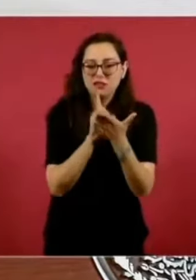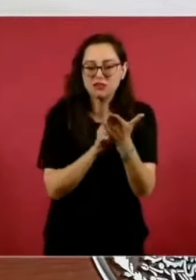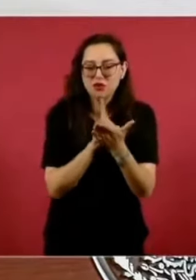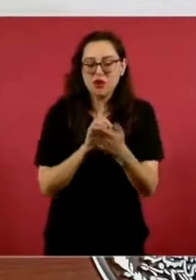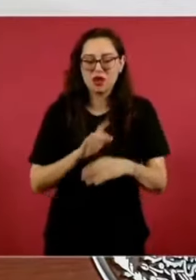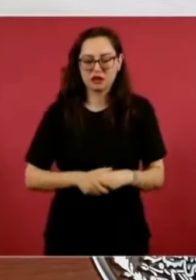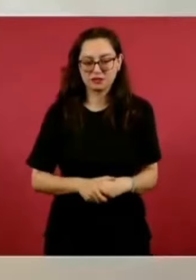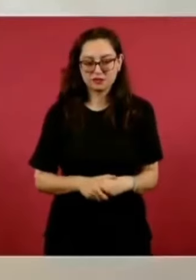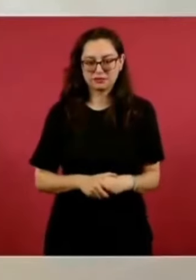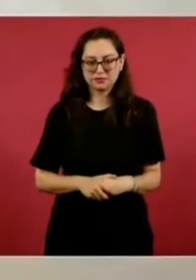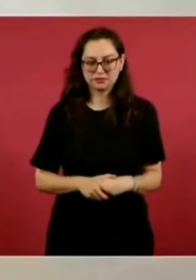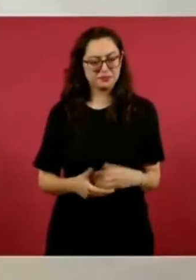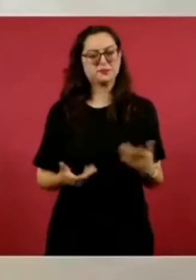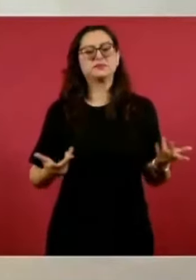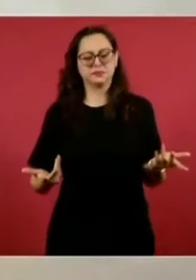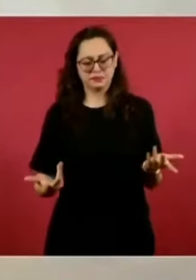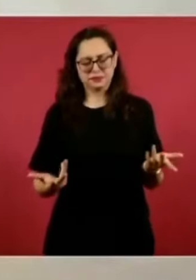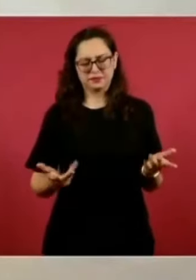está bien